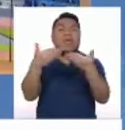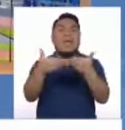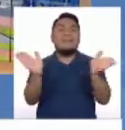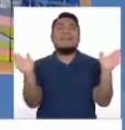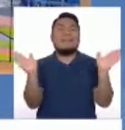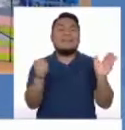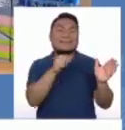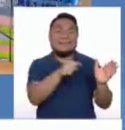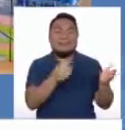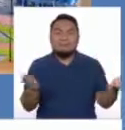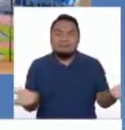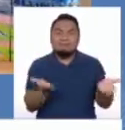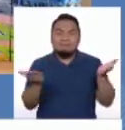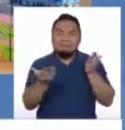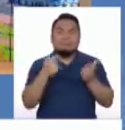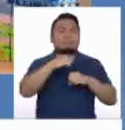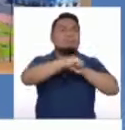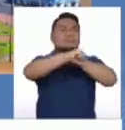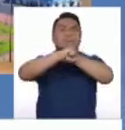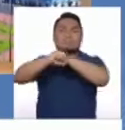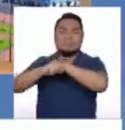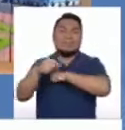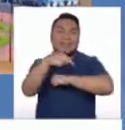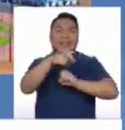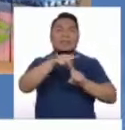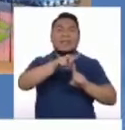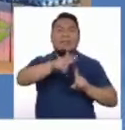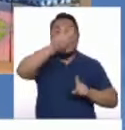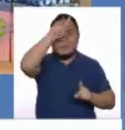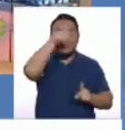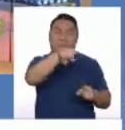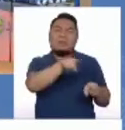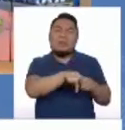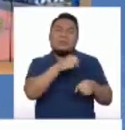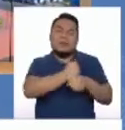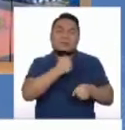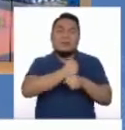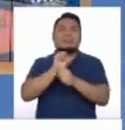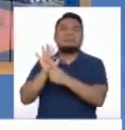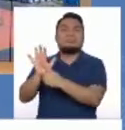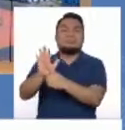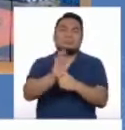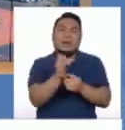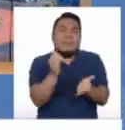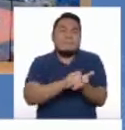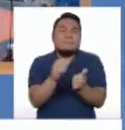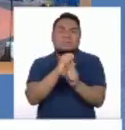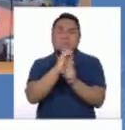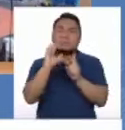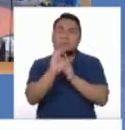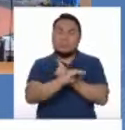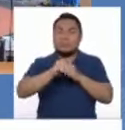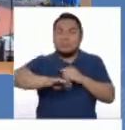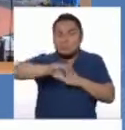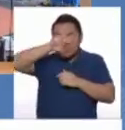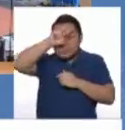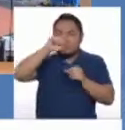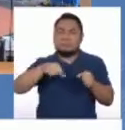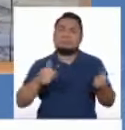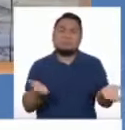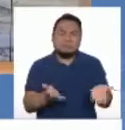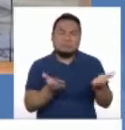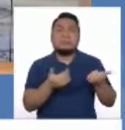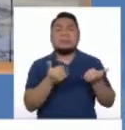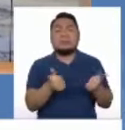mencionaste, difunde TV Perú, hizo una tarea notable para hacer conocer más de nuestra cultura, pero en este caso